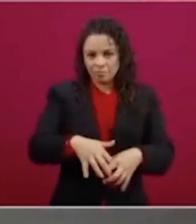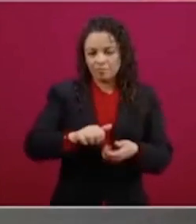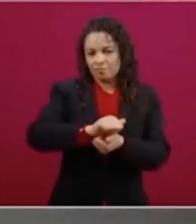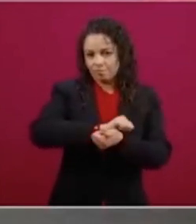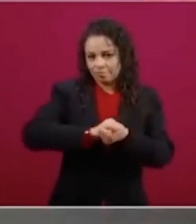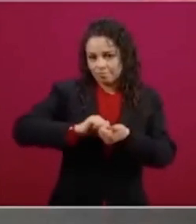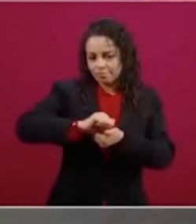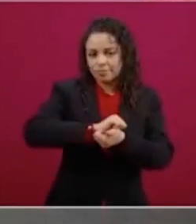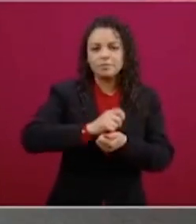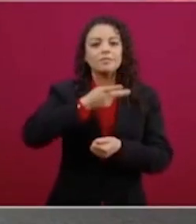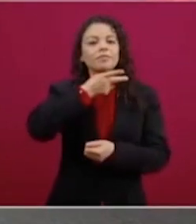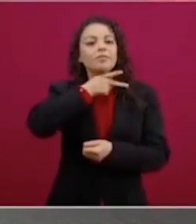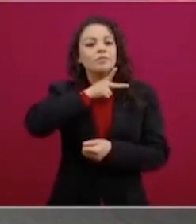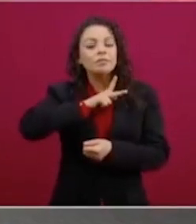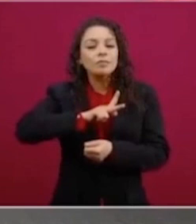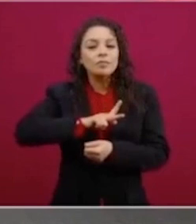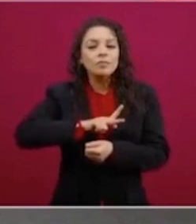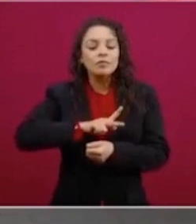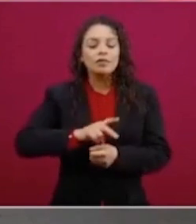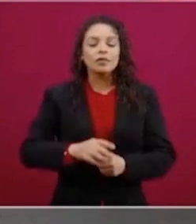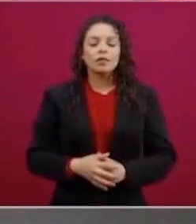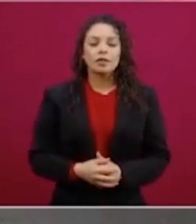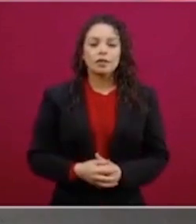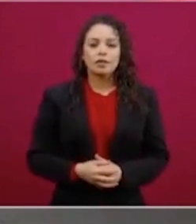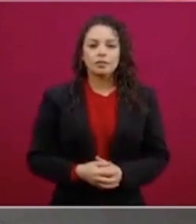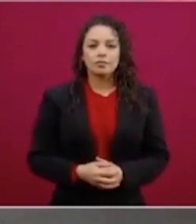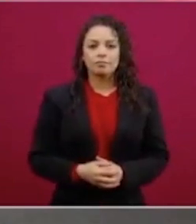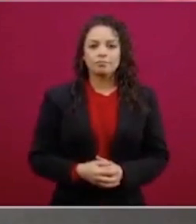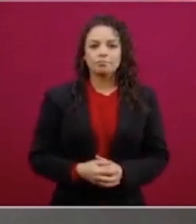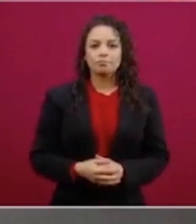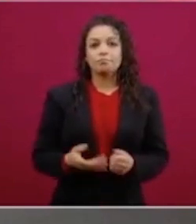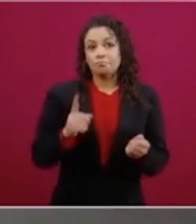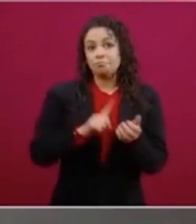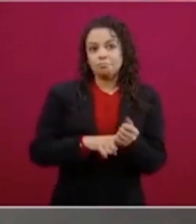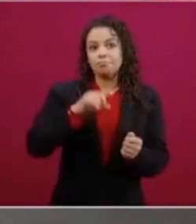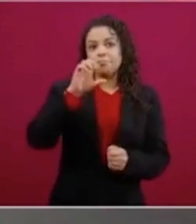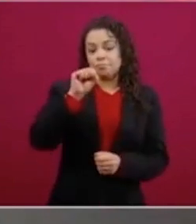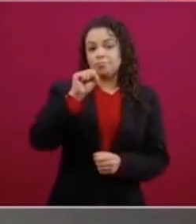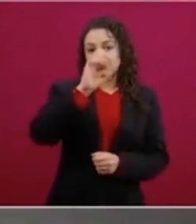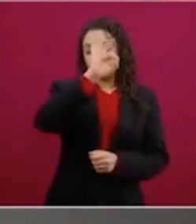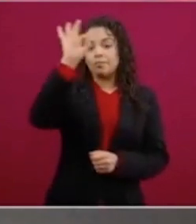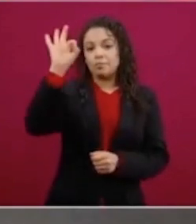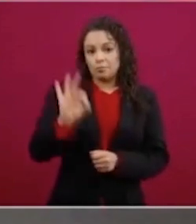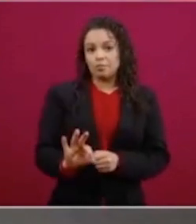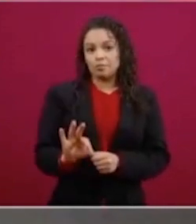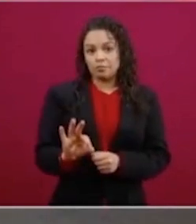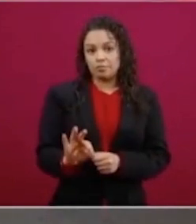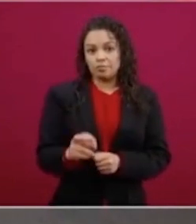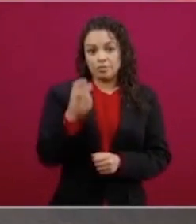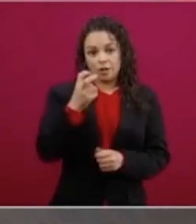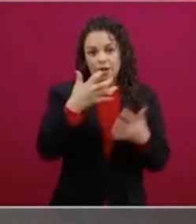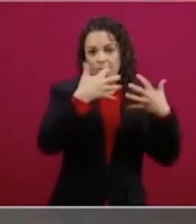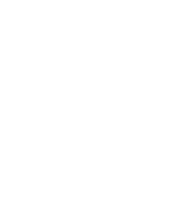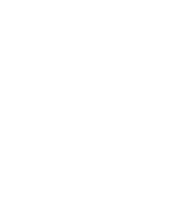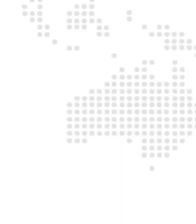hasta el 60 por ciento de toda nuestra producción.